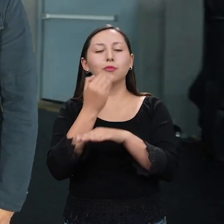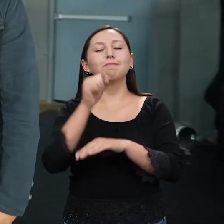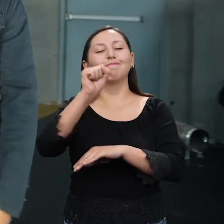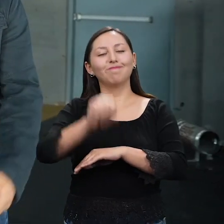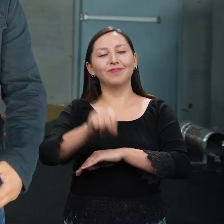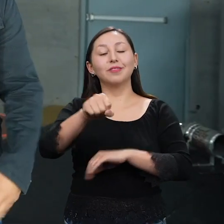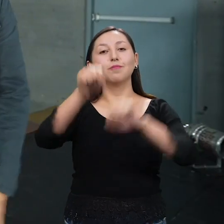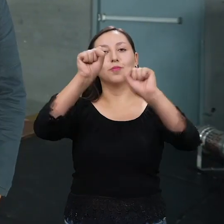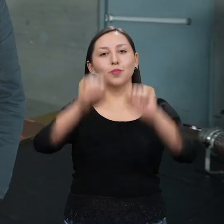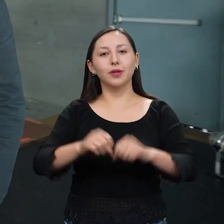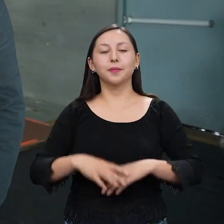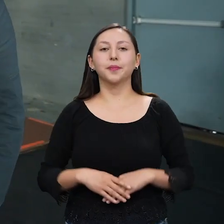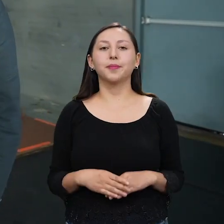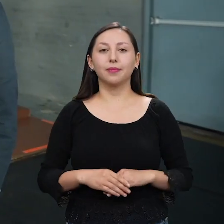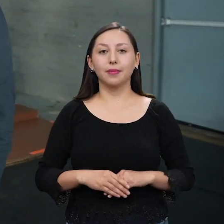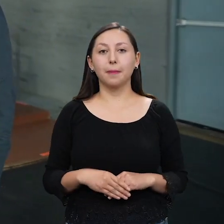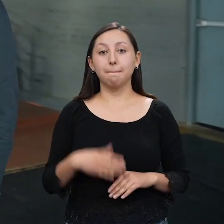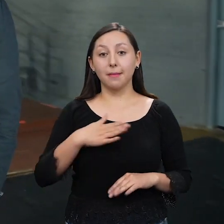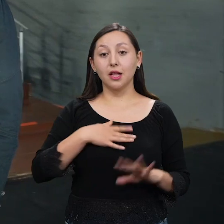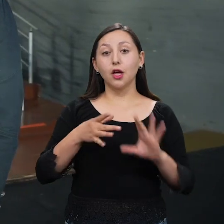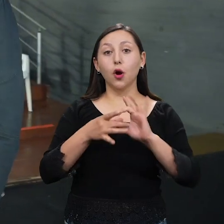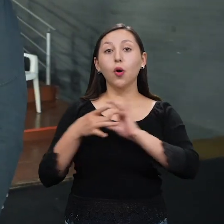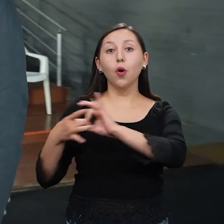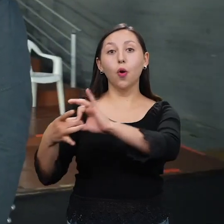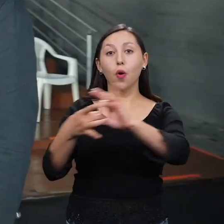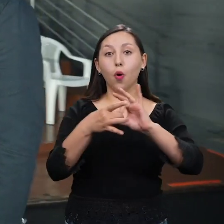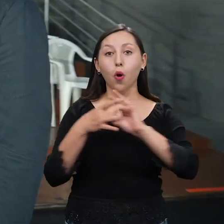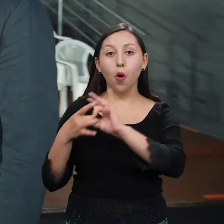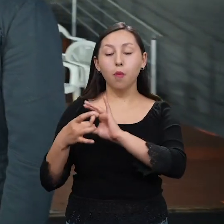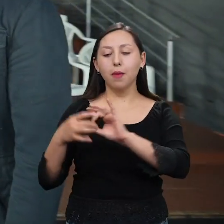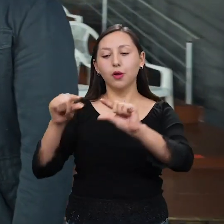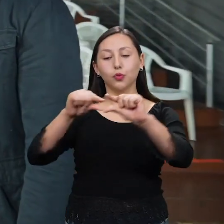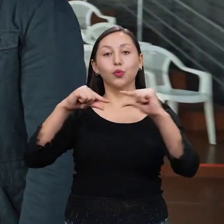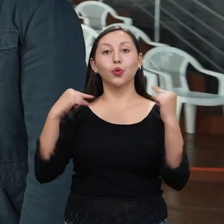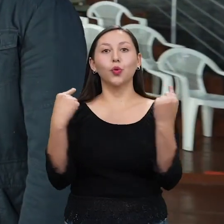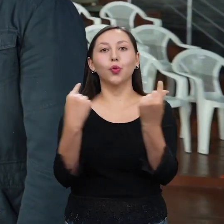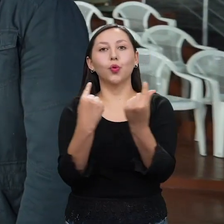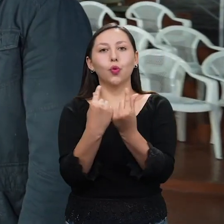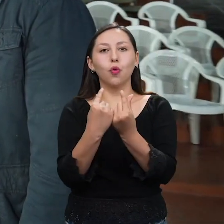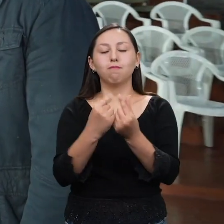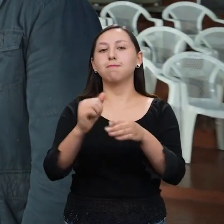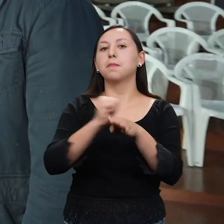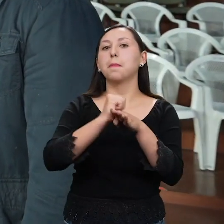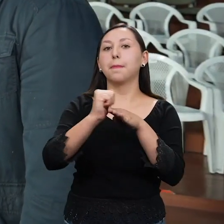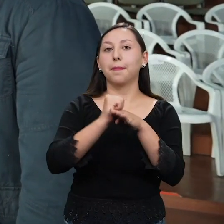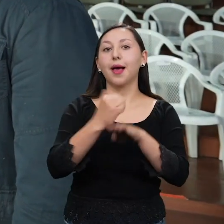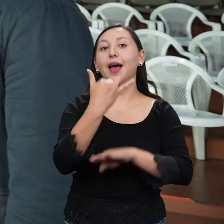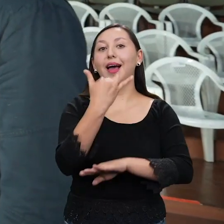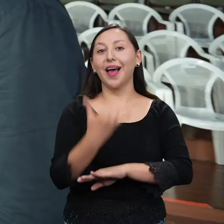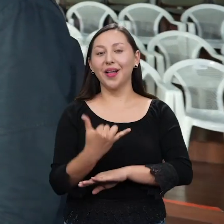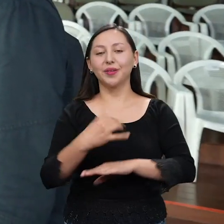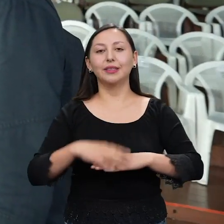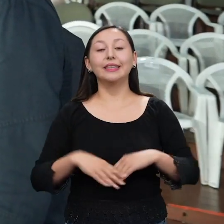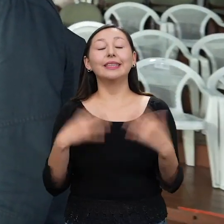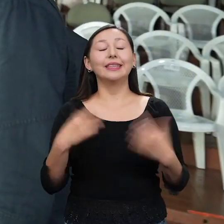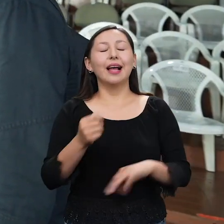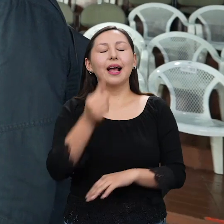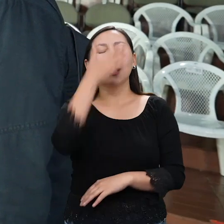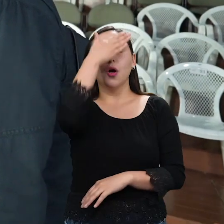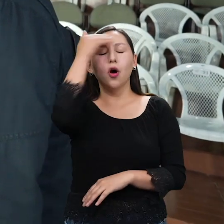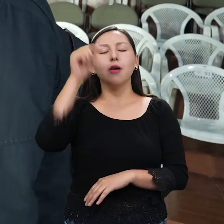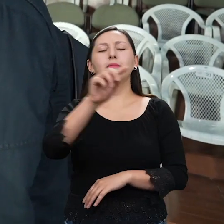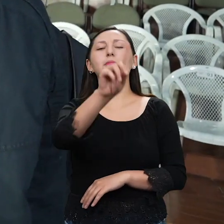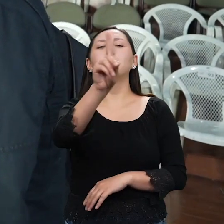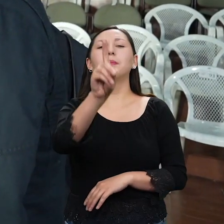ya mismo están mis compañeros por llegar para poder hacer el ensayo para la función de hoy. ¡Eh! ¡Ah! Casi me olvido. Yo tengo una